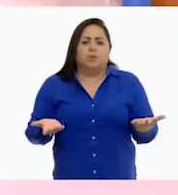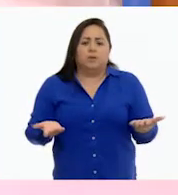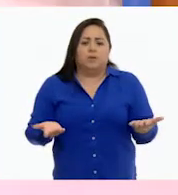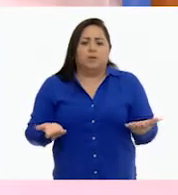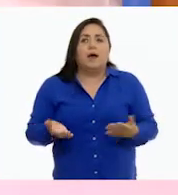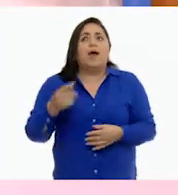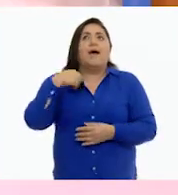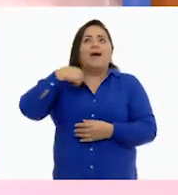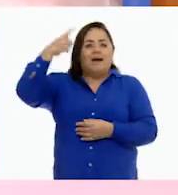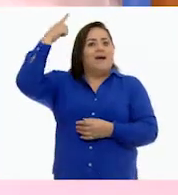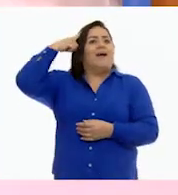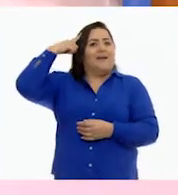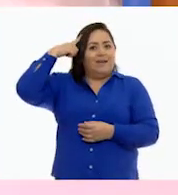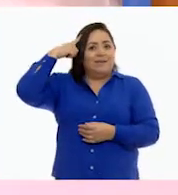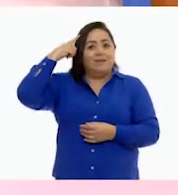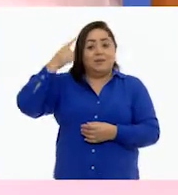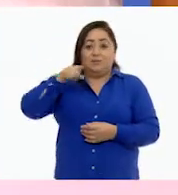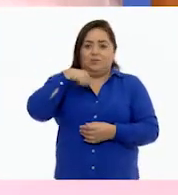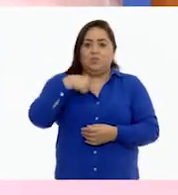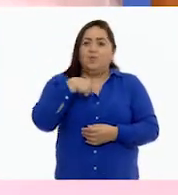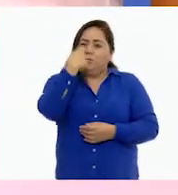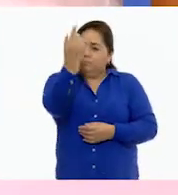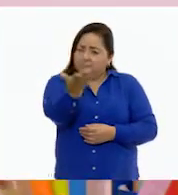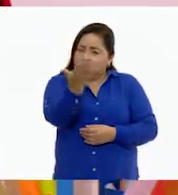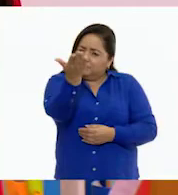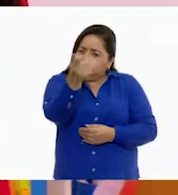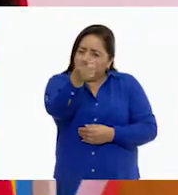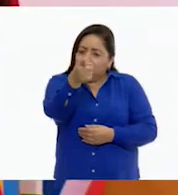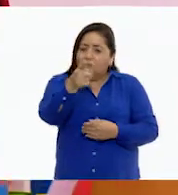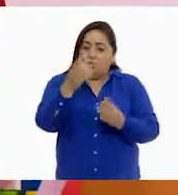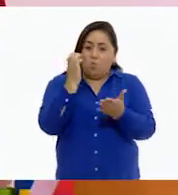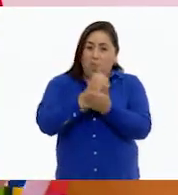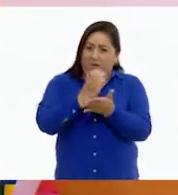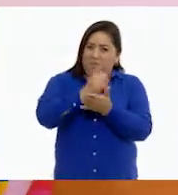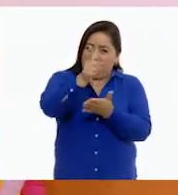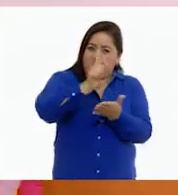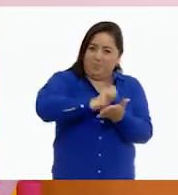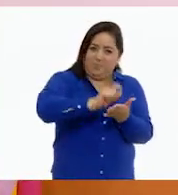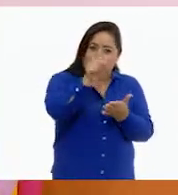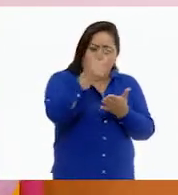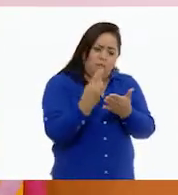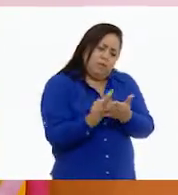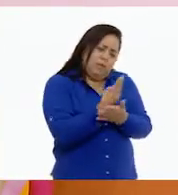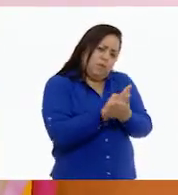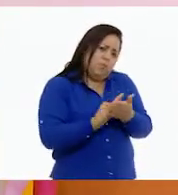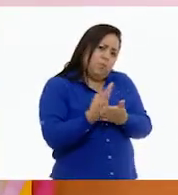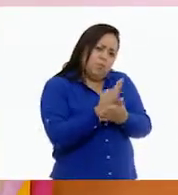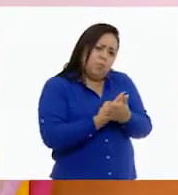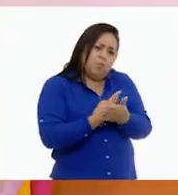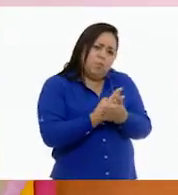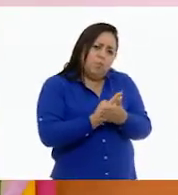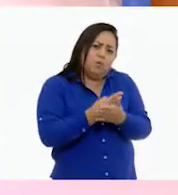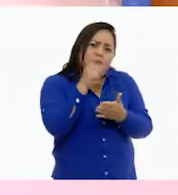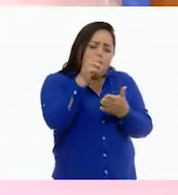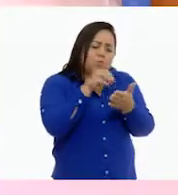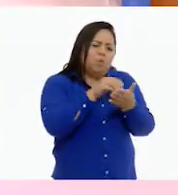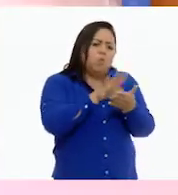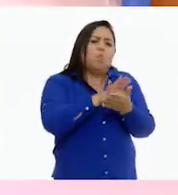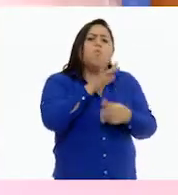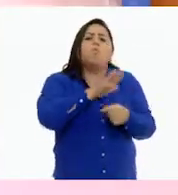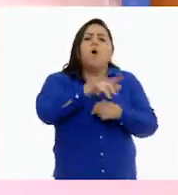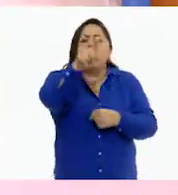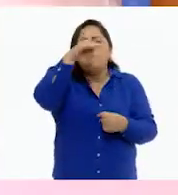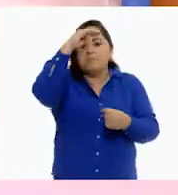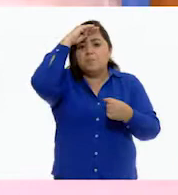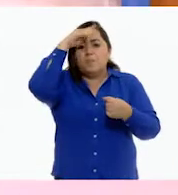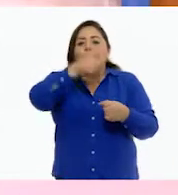Ya sé. Para ello, te voy a pedir que en tu cuaderno dibujes o anotes la respuesta que